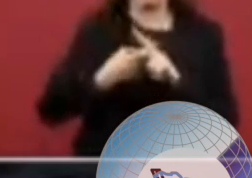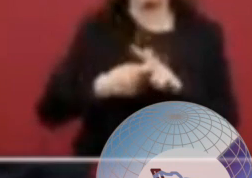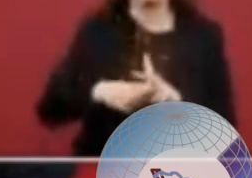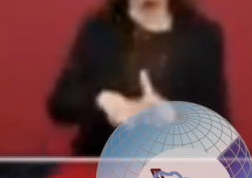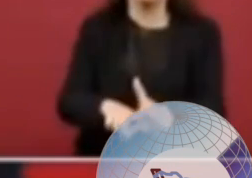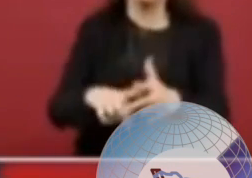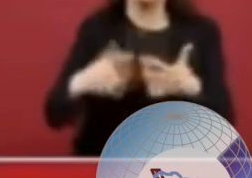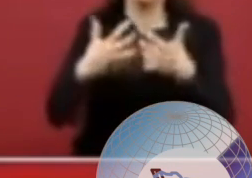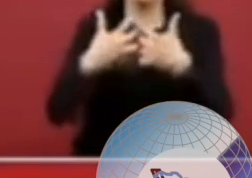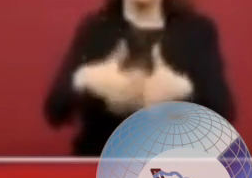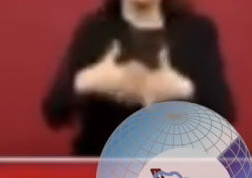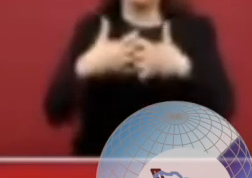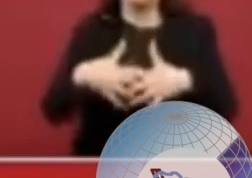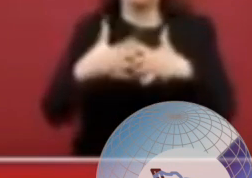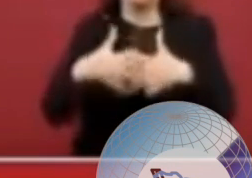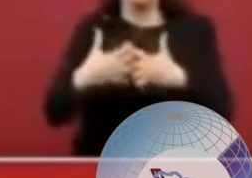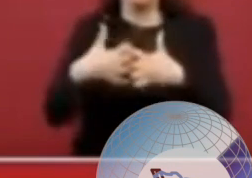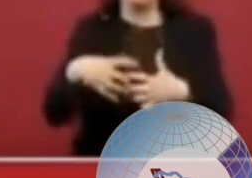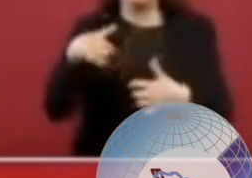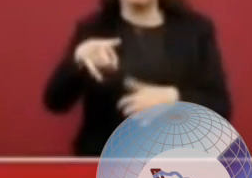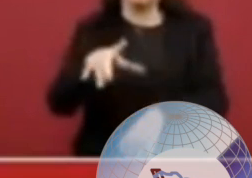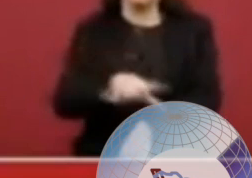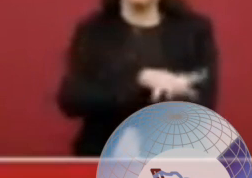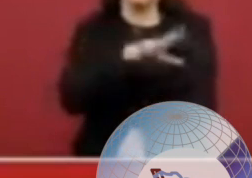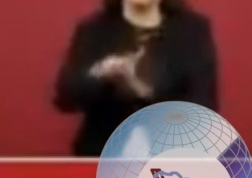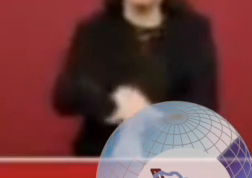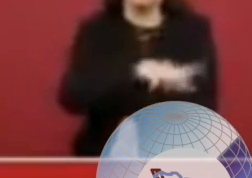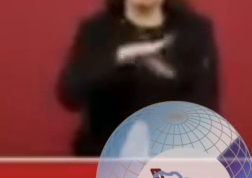de la termoeléctrica,